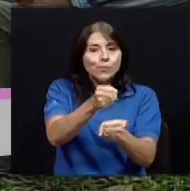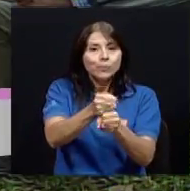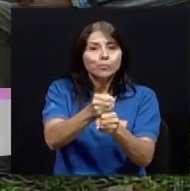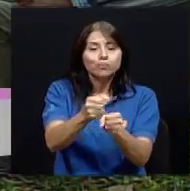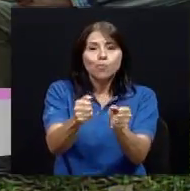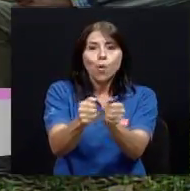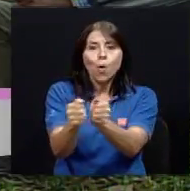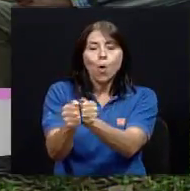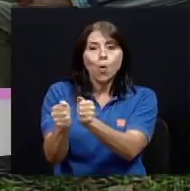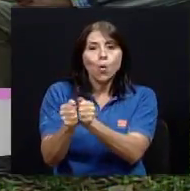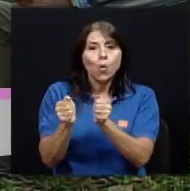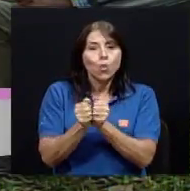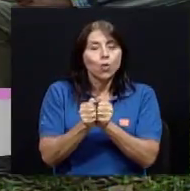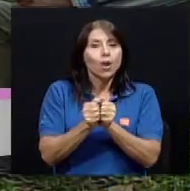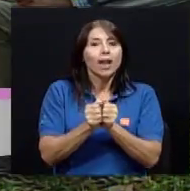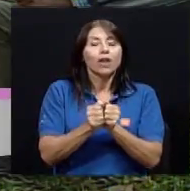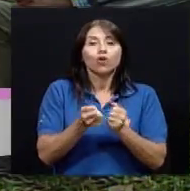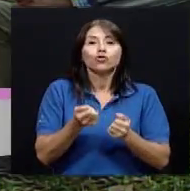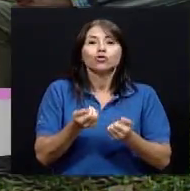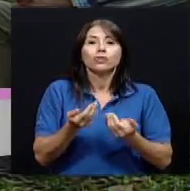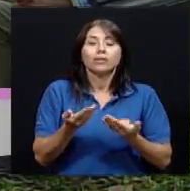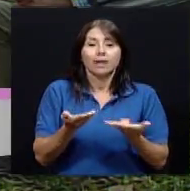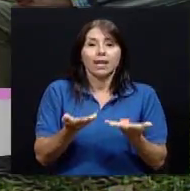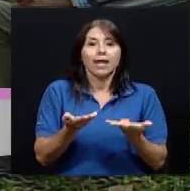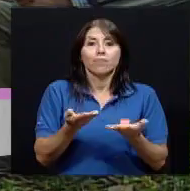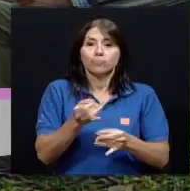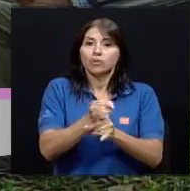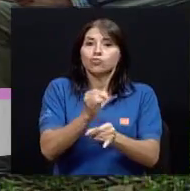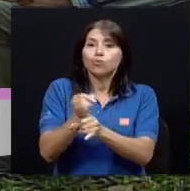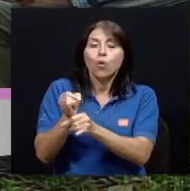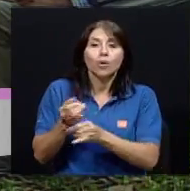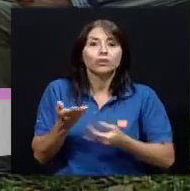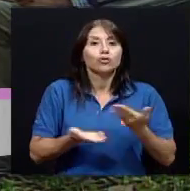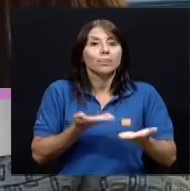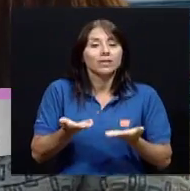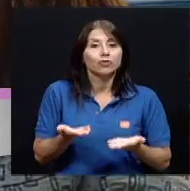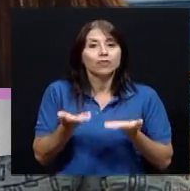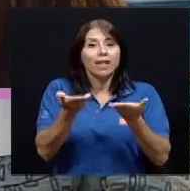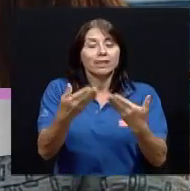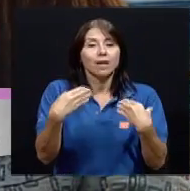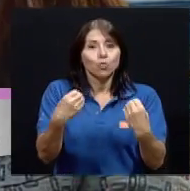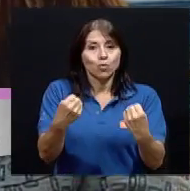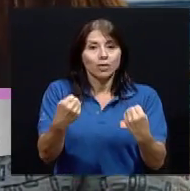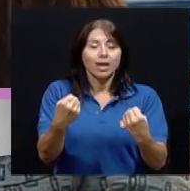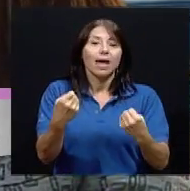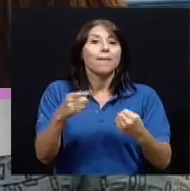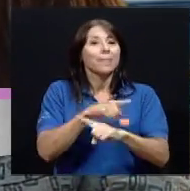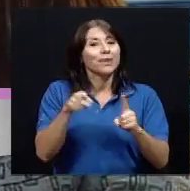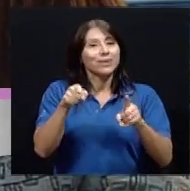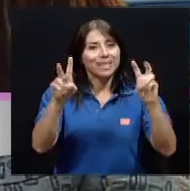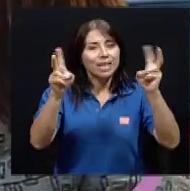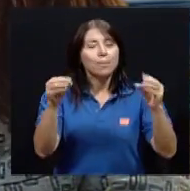los prestadores de servicios de salud para hablar de ese tema, ¿verdad?, porque, como ya dijimos, es un tema mucho más amplio.